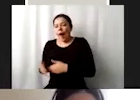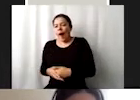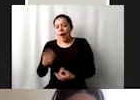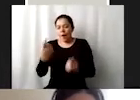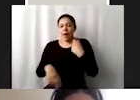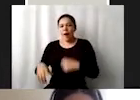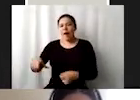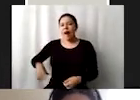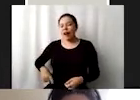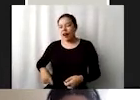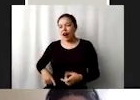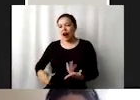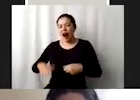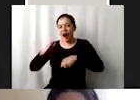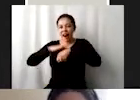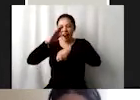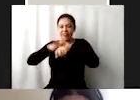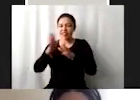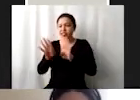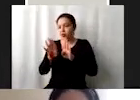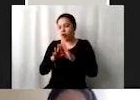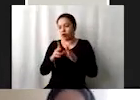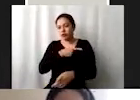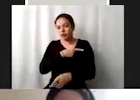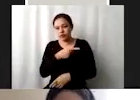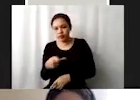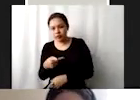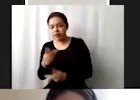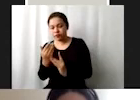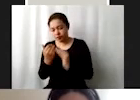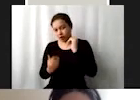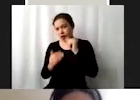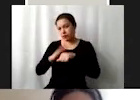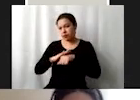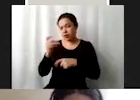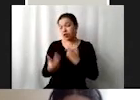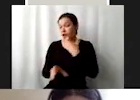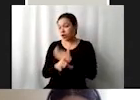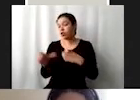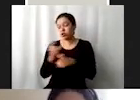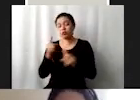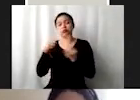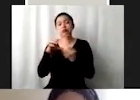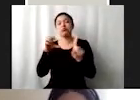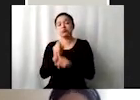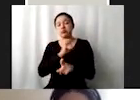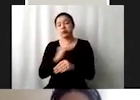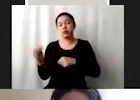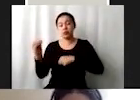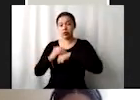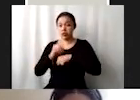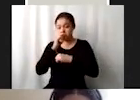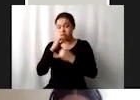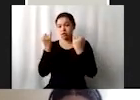son más, mucho más precarios que otros, pues aún así hay cosas que se lograron posicionar. Habla también de medidas